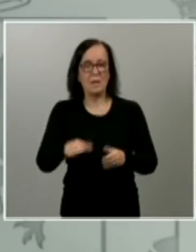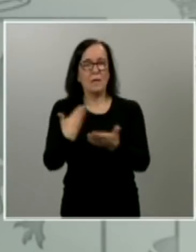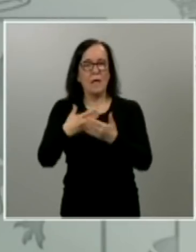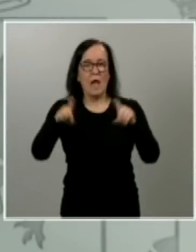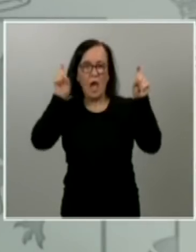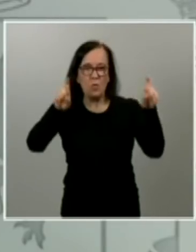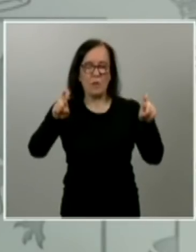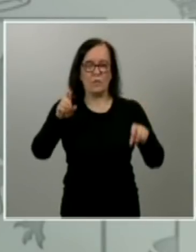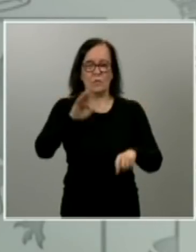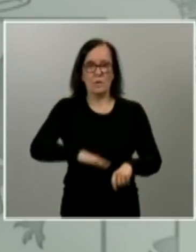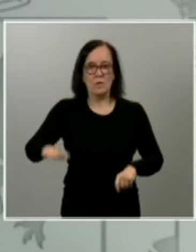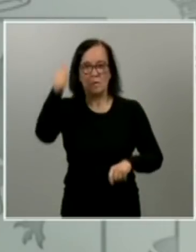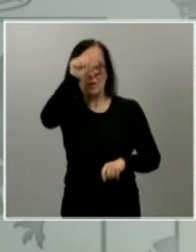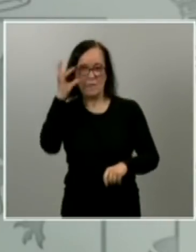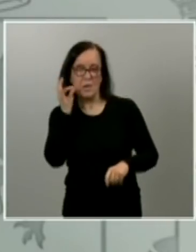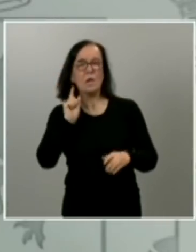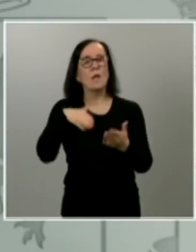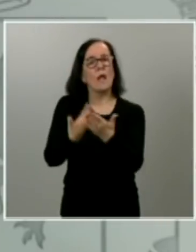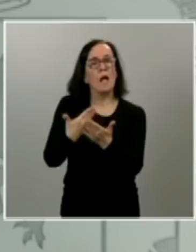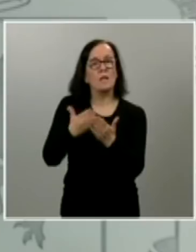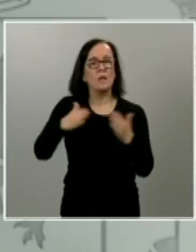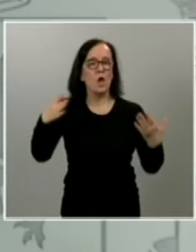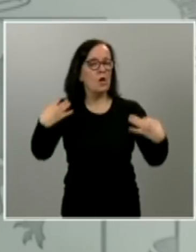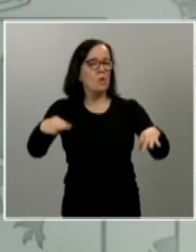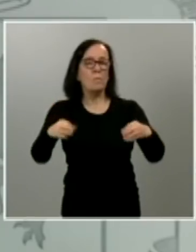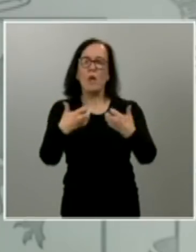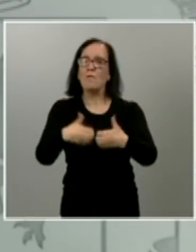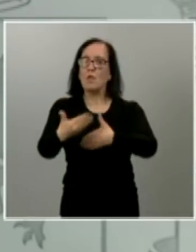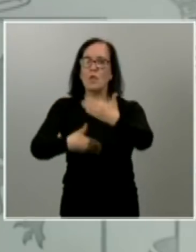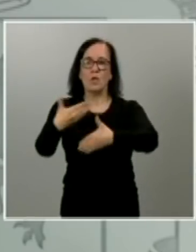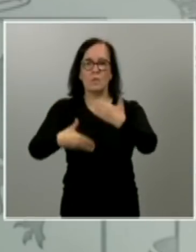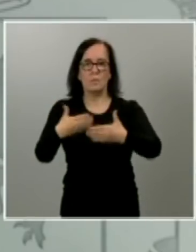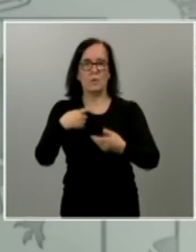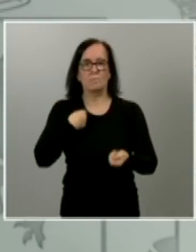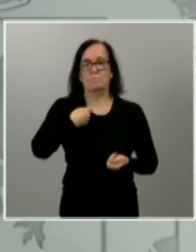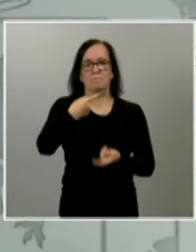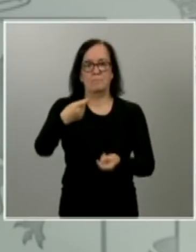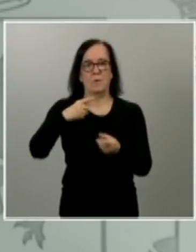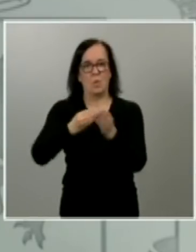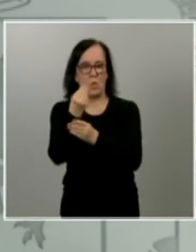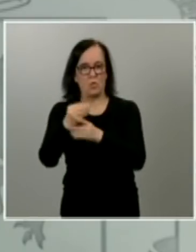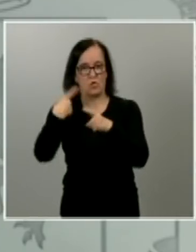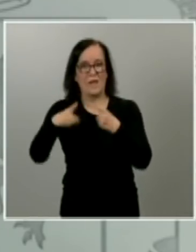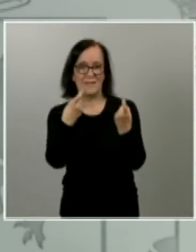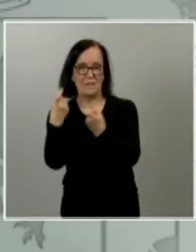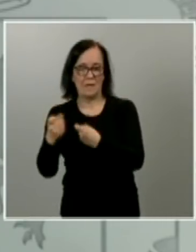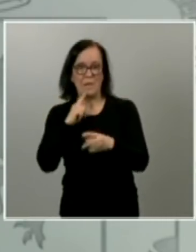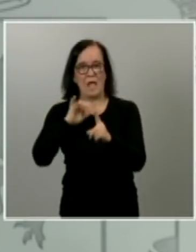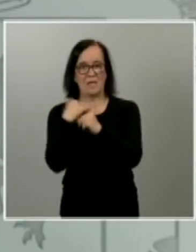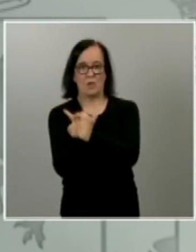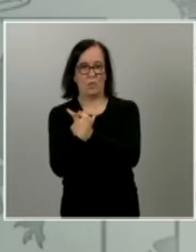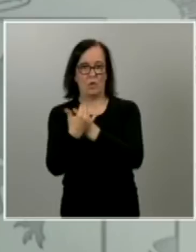niñas garantizar también el normal funcionamiento del abastecimiento de productos esenciales para situaciones críticas